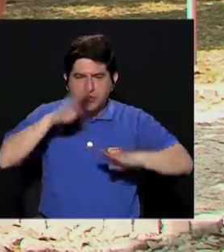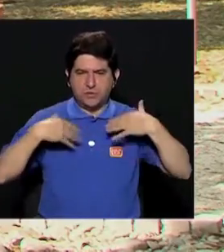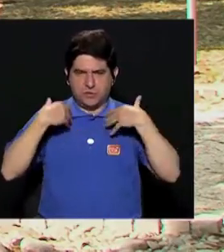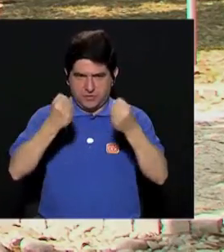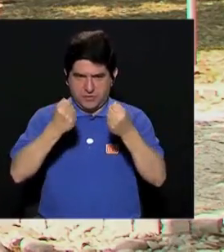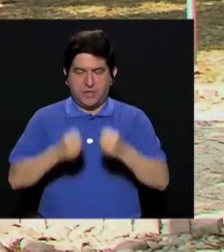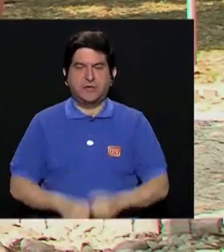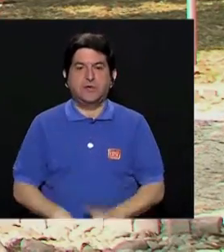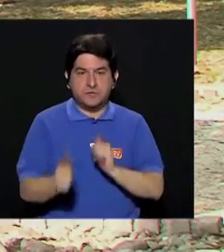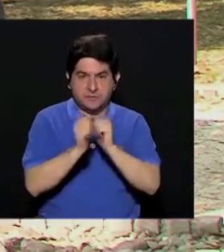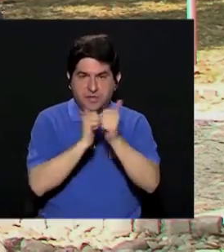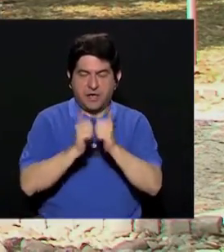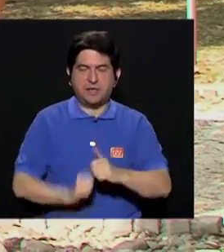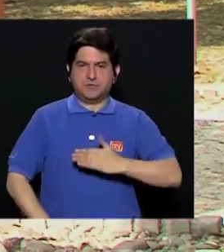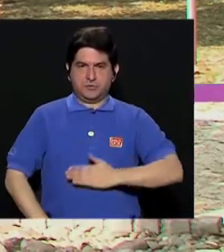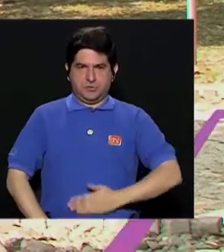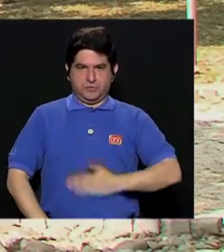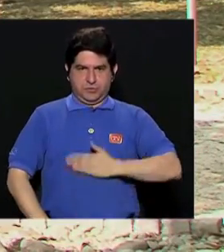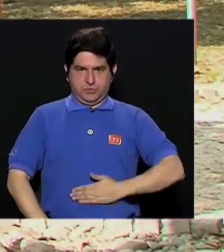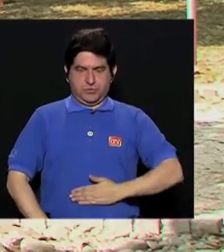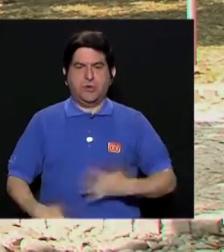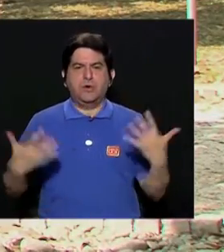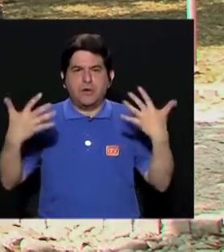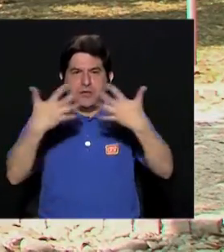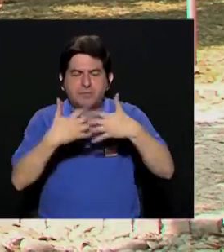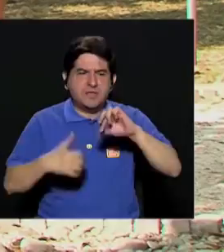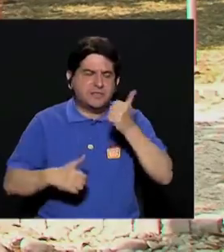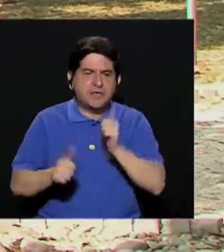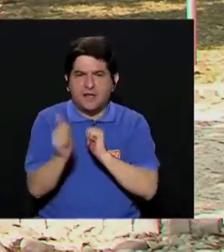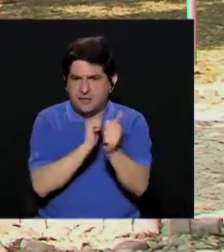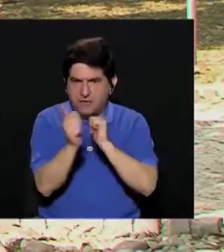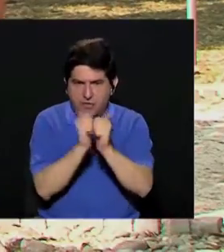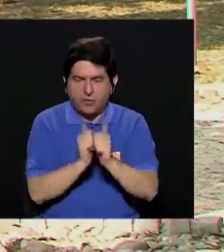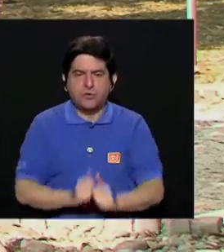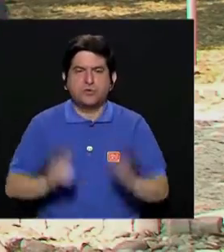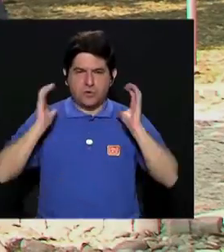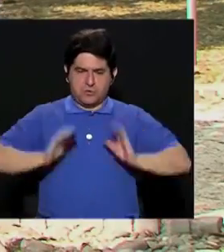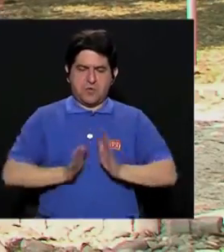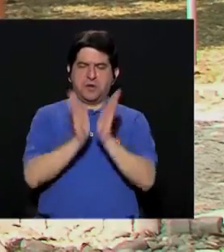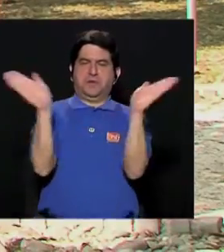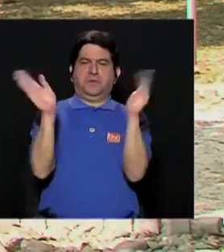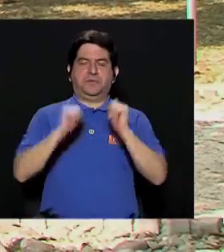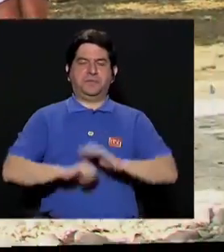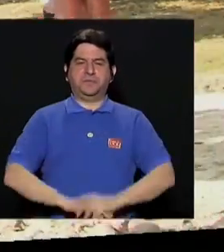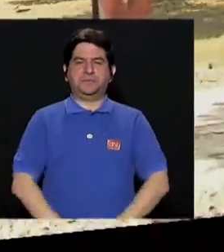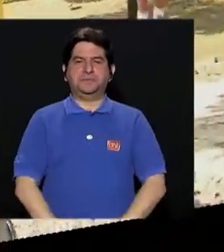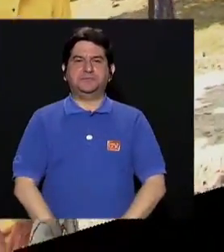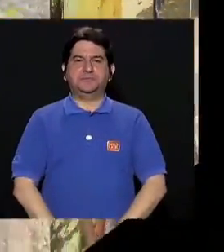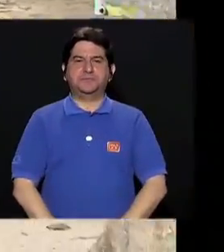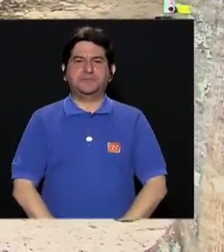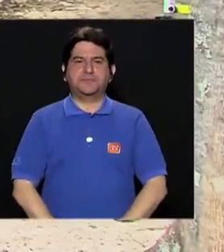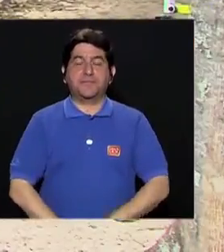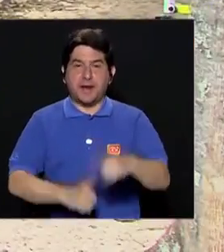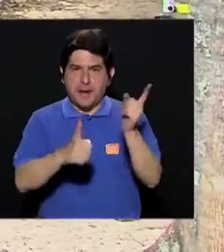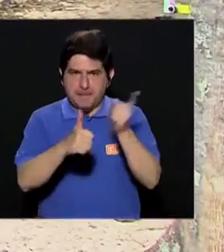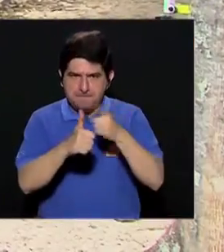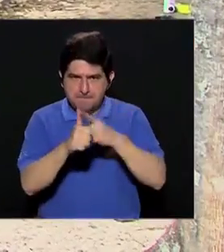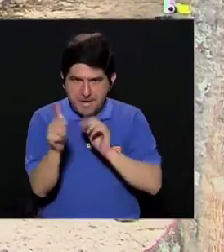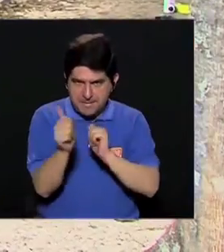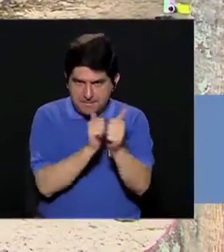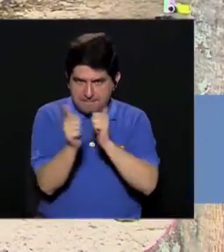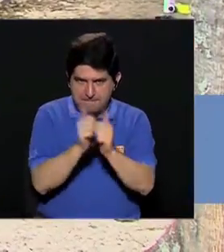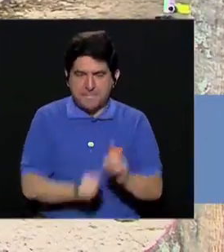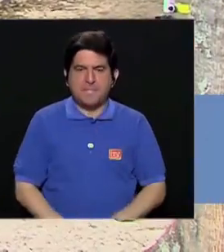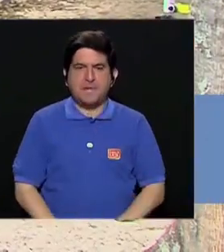biosaludables y vamos a hacer ejercicios para las abdominales y una combinación de esos ejercicios para el cuerpo en general. El primer